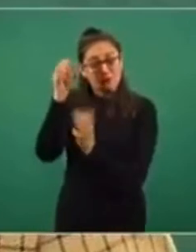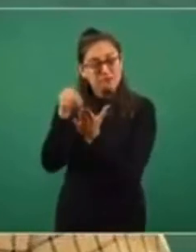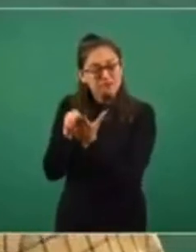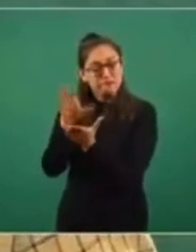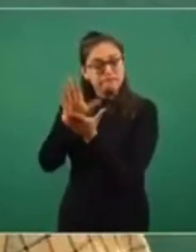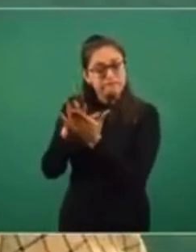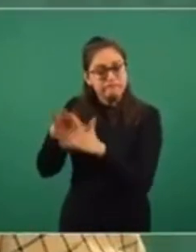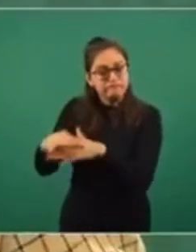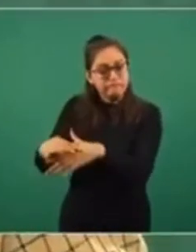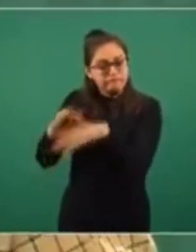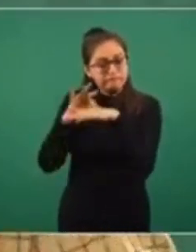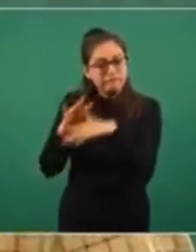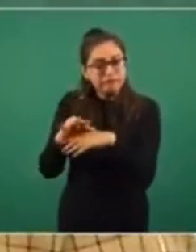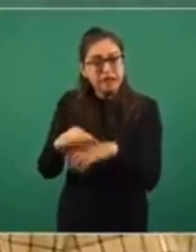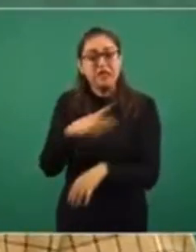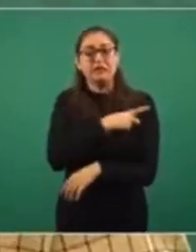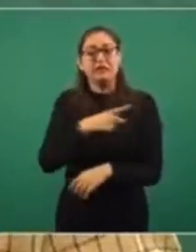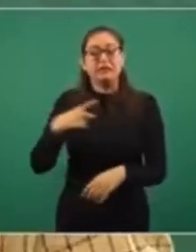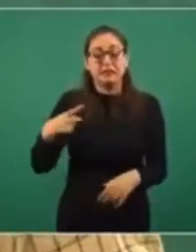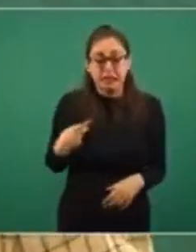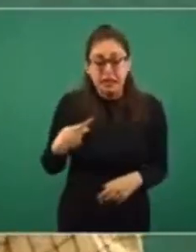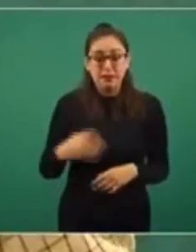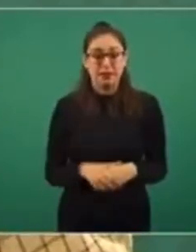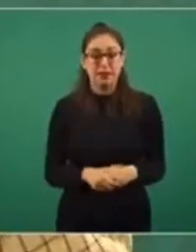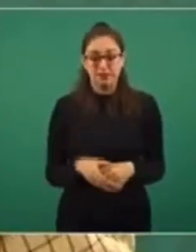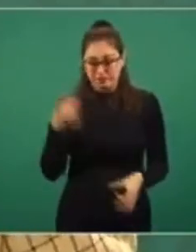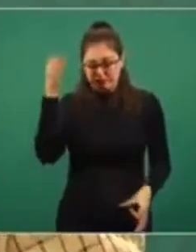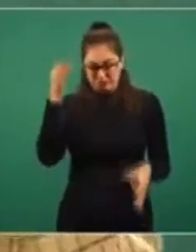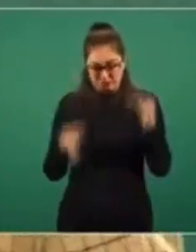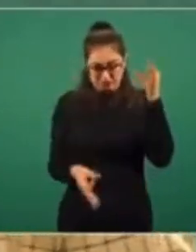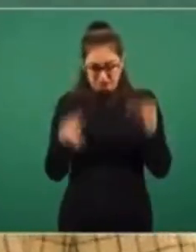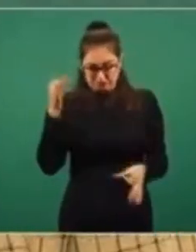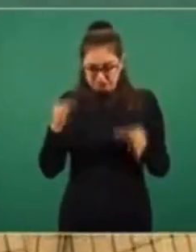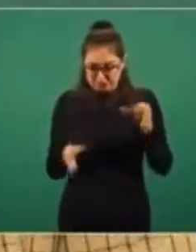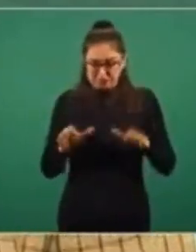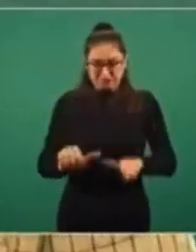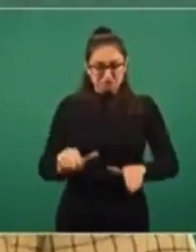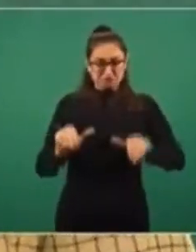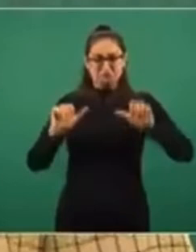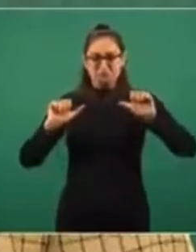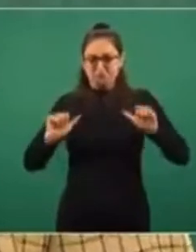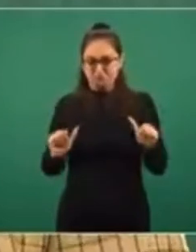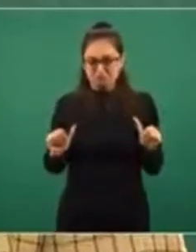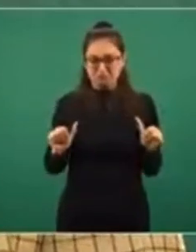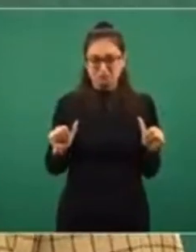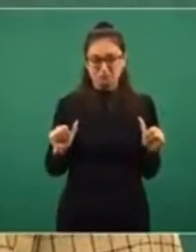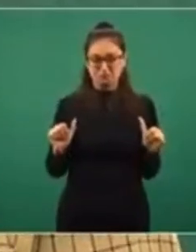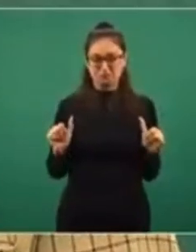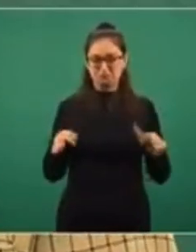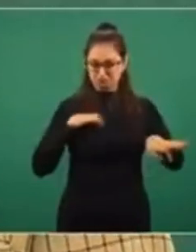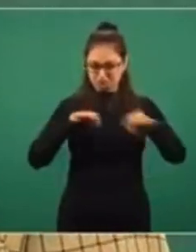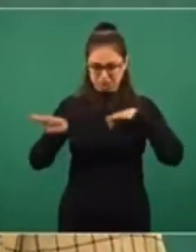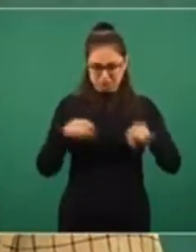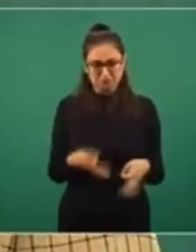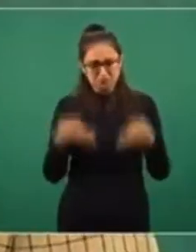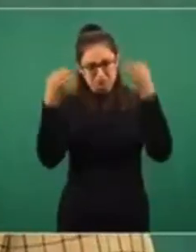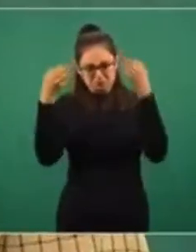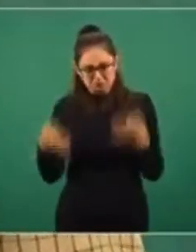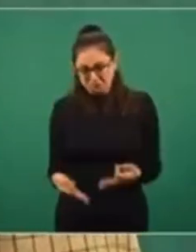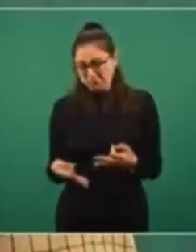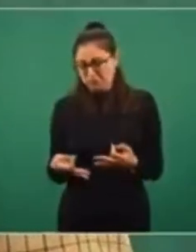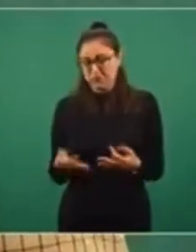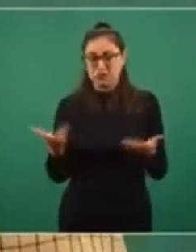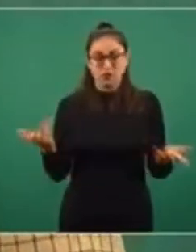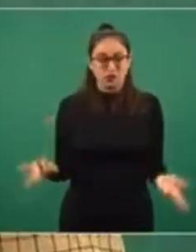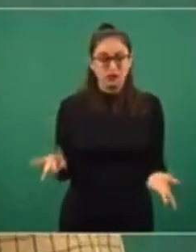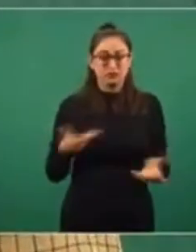imparcialidad de los tribunales y la objetividad de los tribunales. Porque si no, no podemos avanzar en la